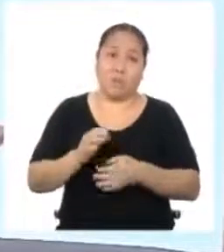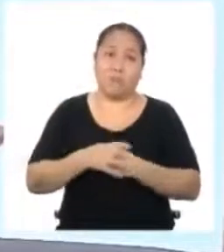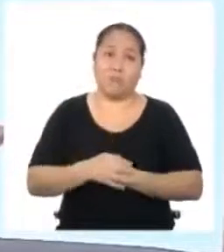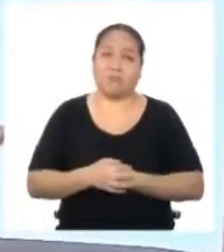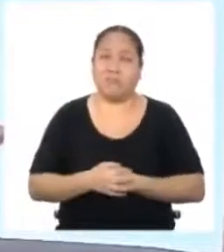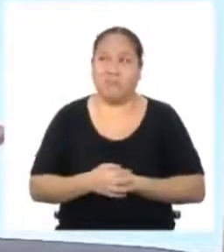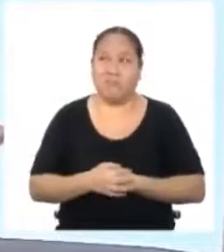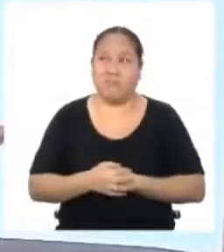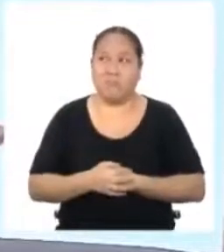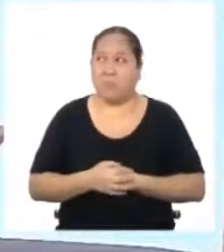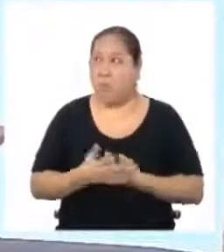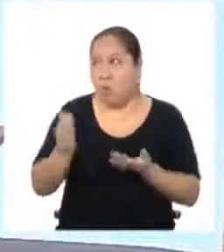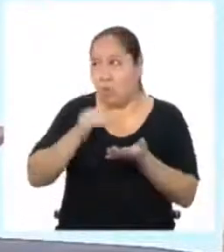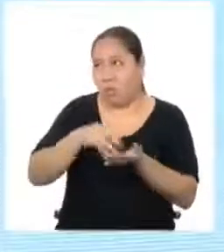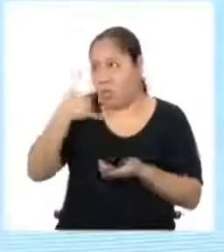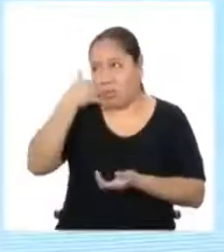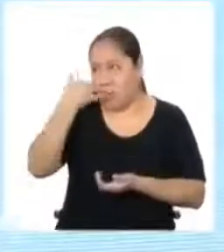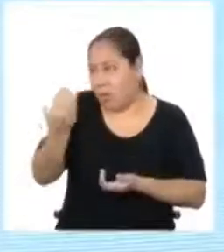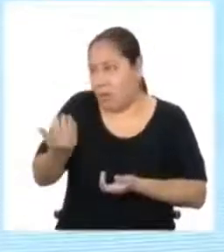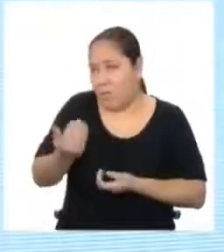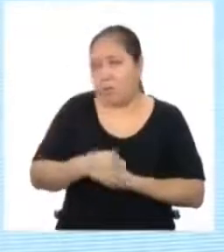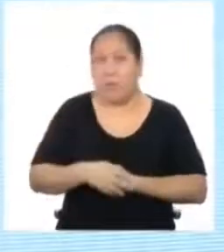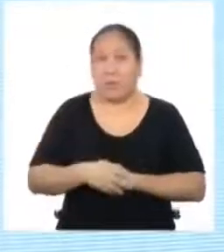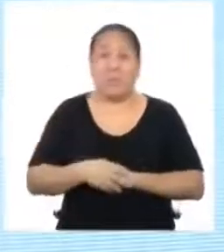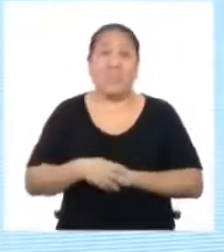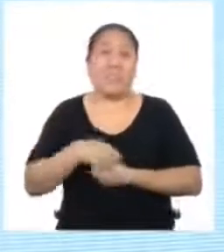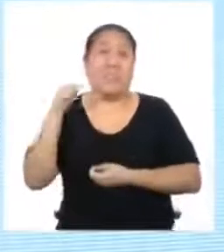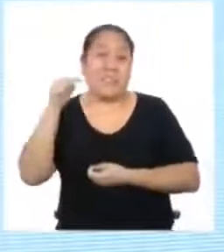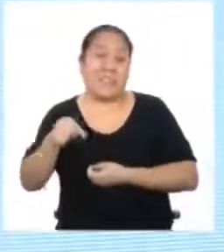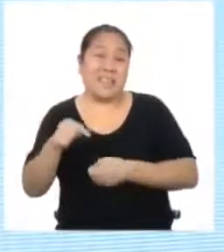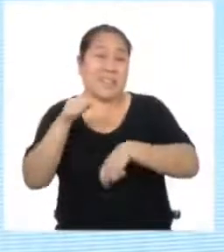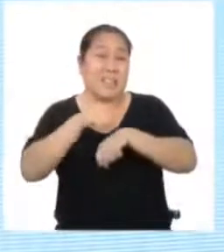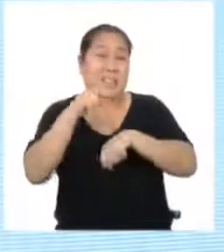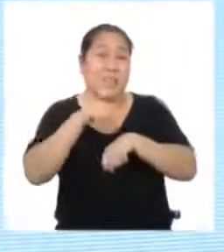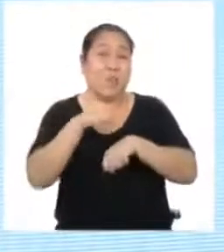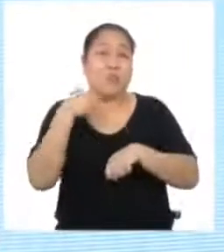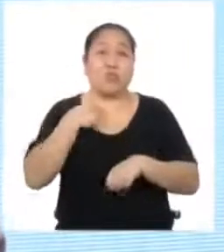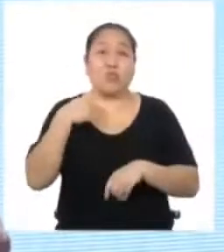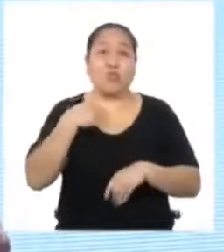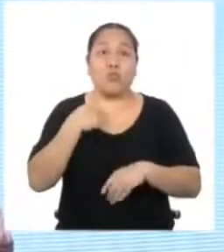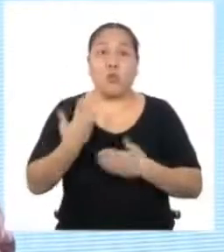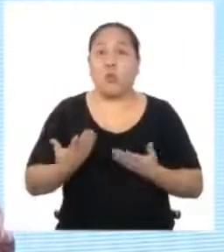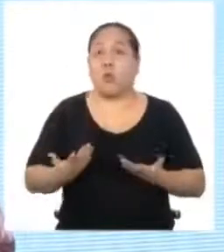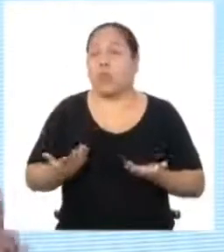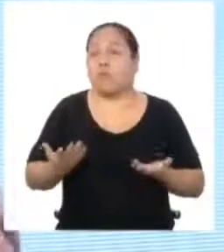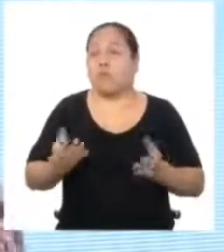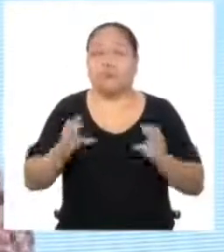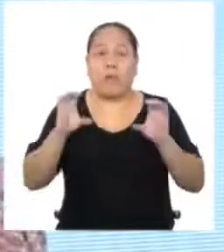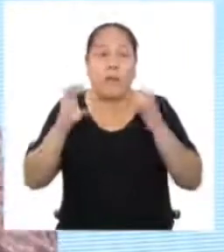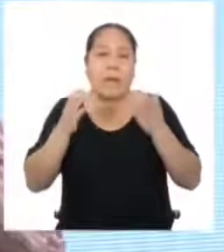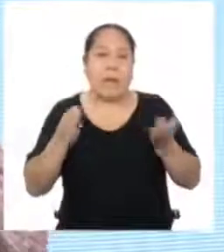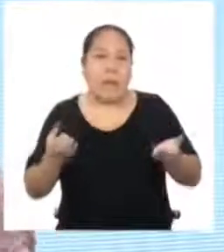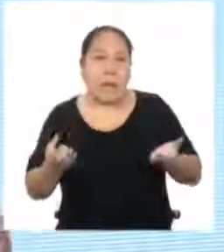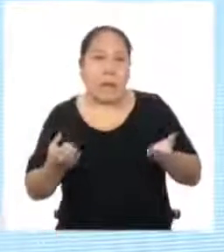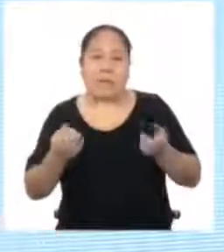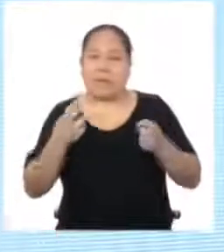¡Ay, pues te vuelvo a llamar! Y si justo en ese momento estoy en medio de una actividad